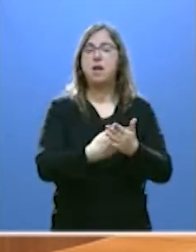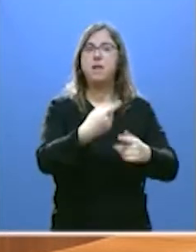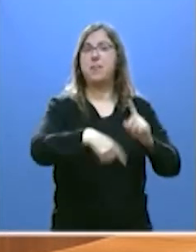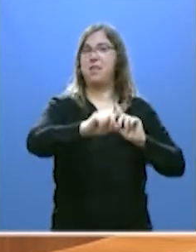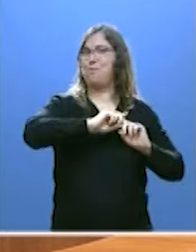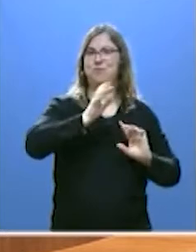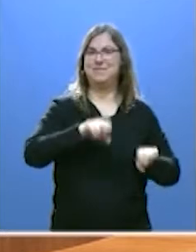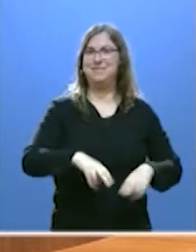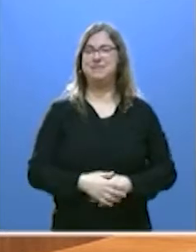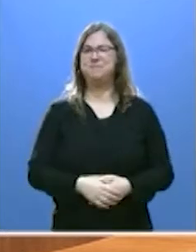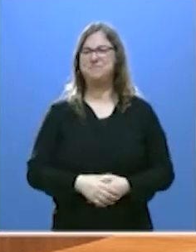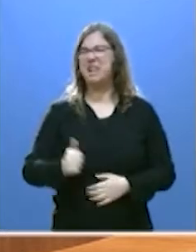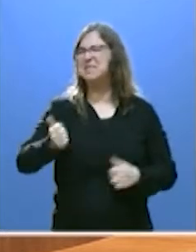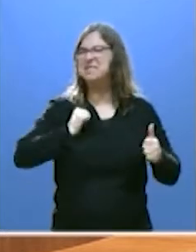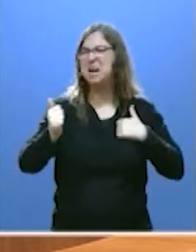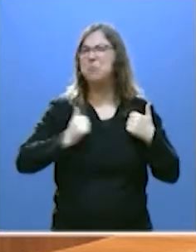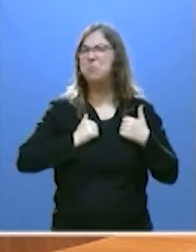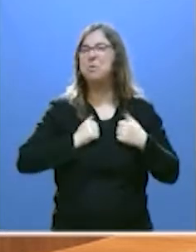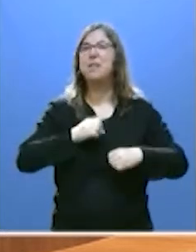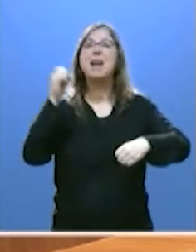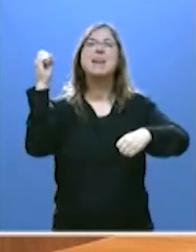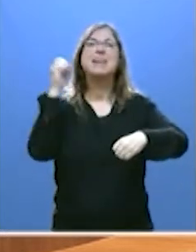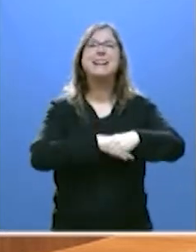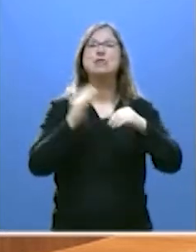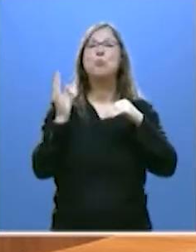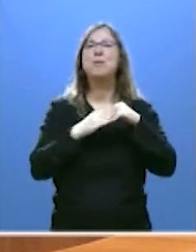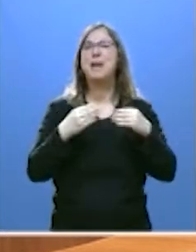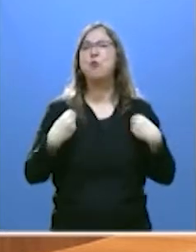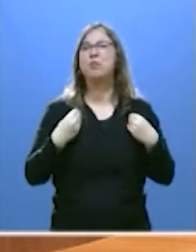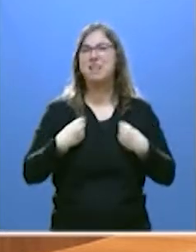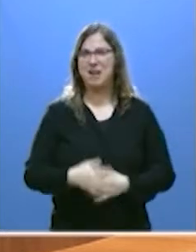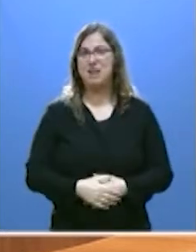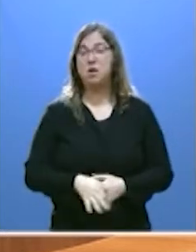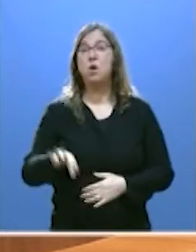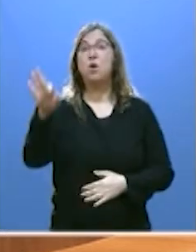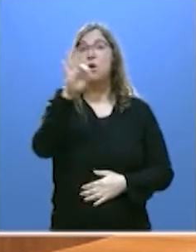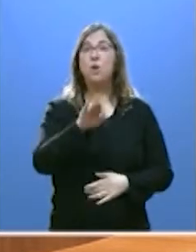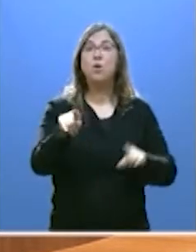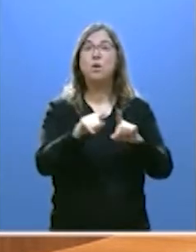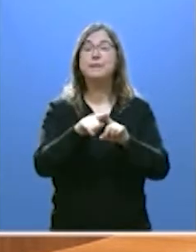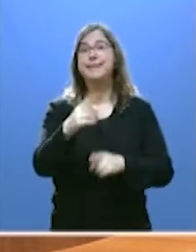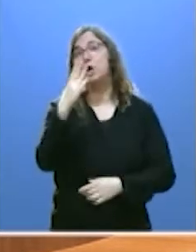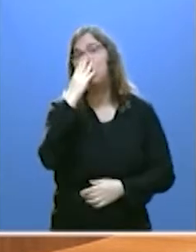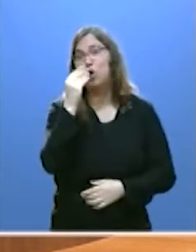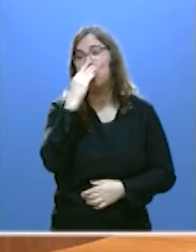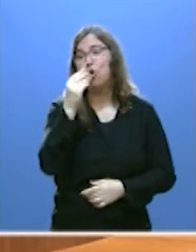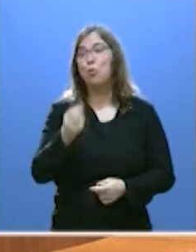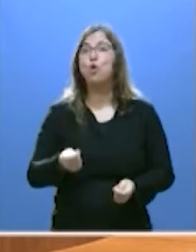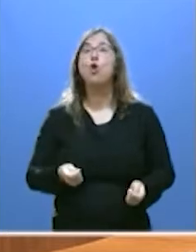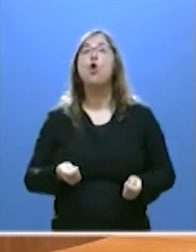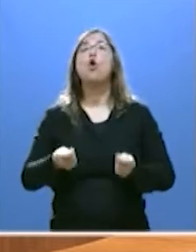chapuza administrativa del ingreso mínimo vital o cuando dan de comer a los lobos con las